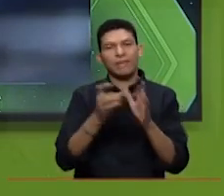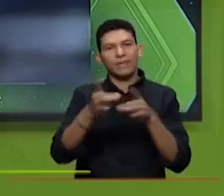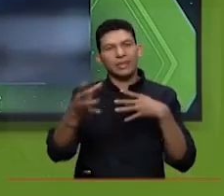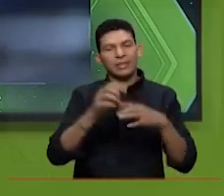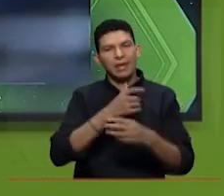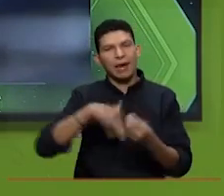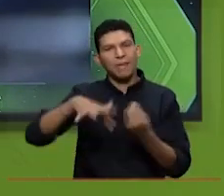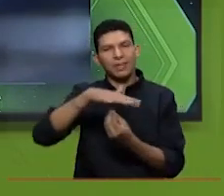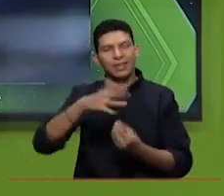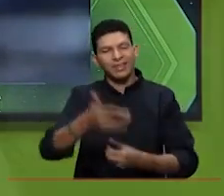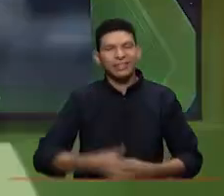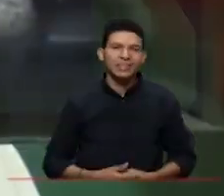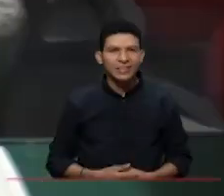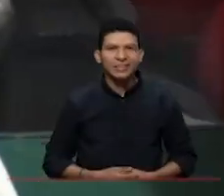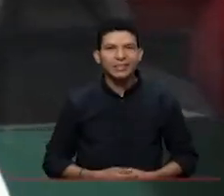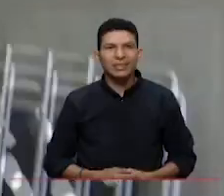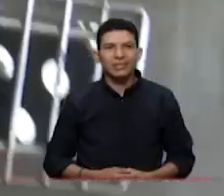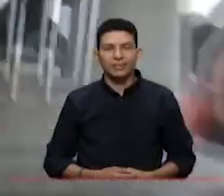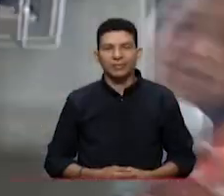ambientales.